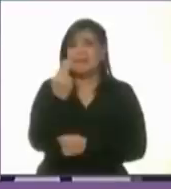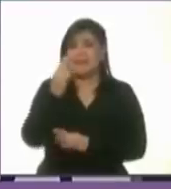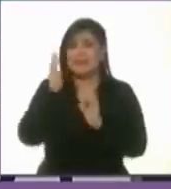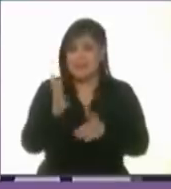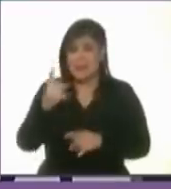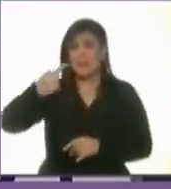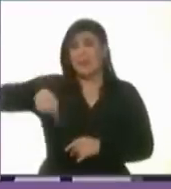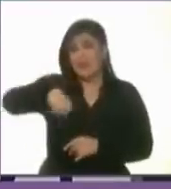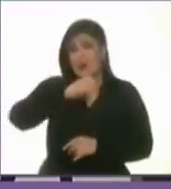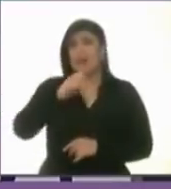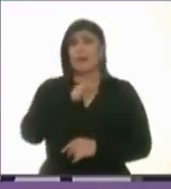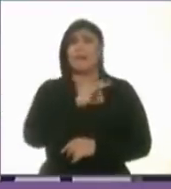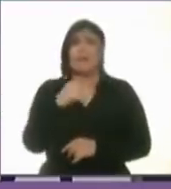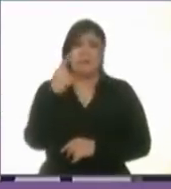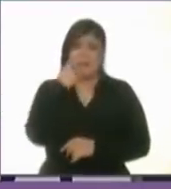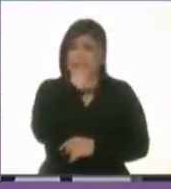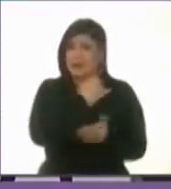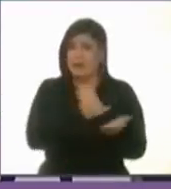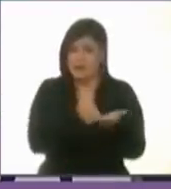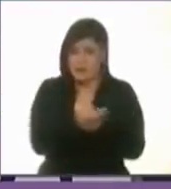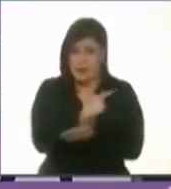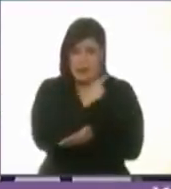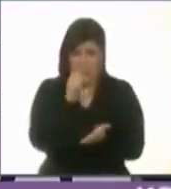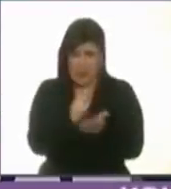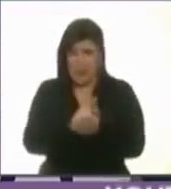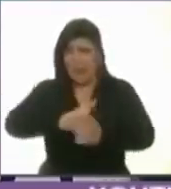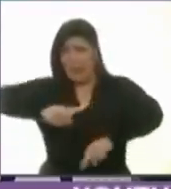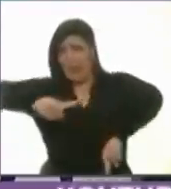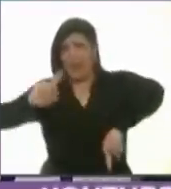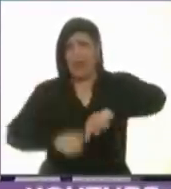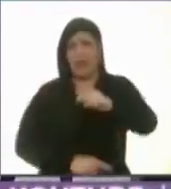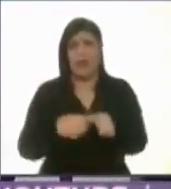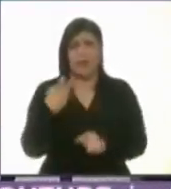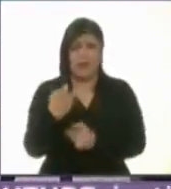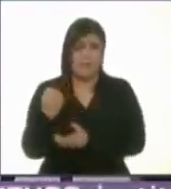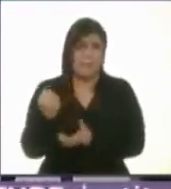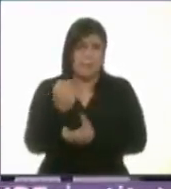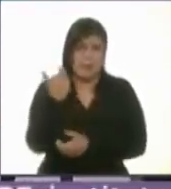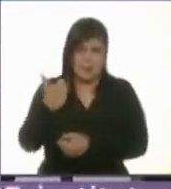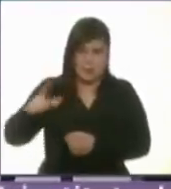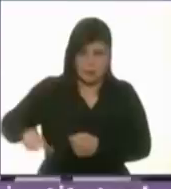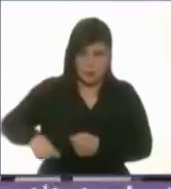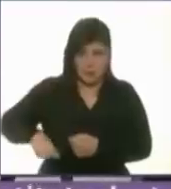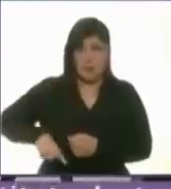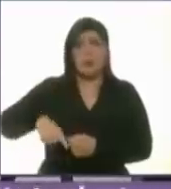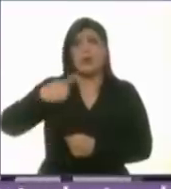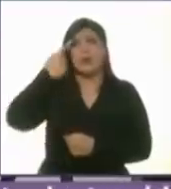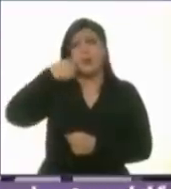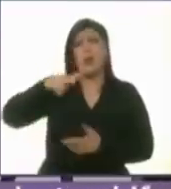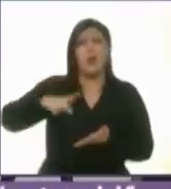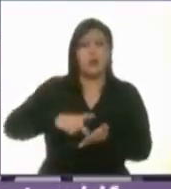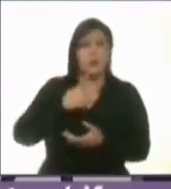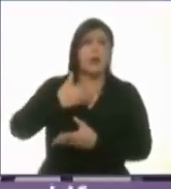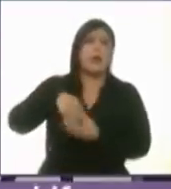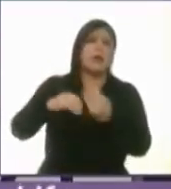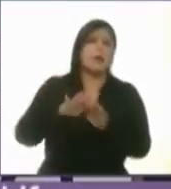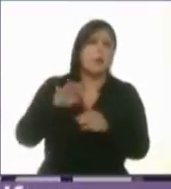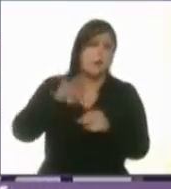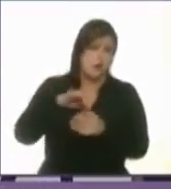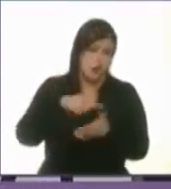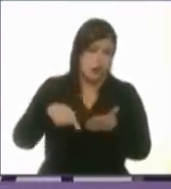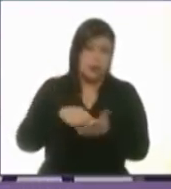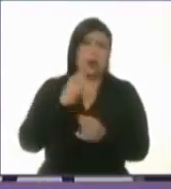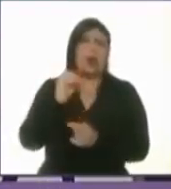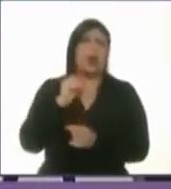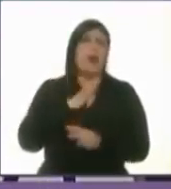generemos una iniciativa de ley y quitarles el recurso público y no a la reelección y a la revocación del mandato